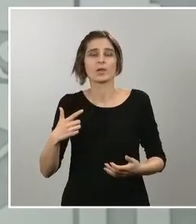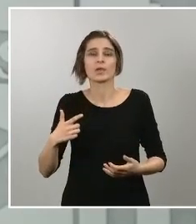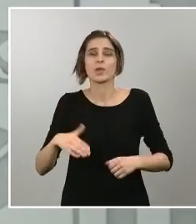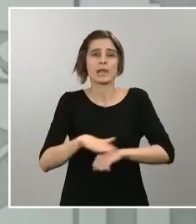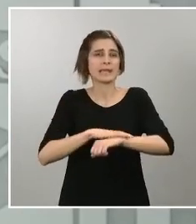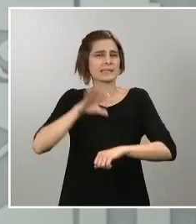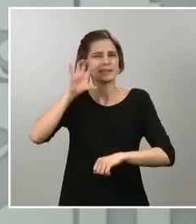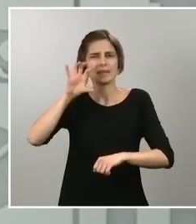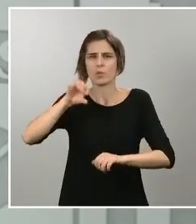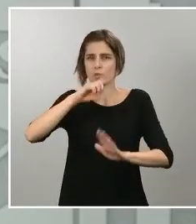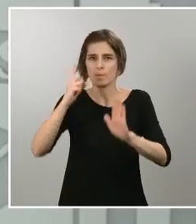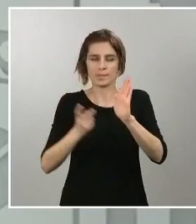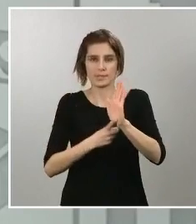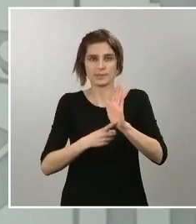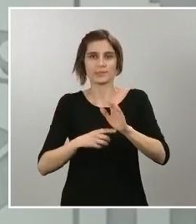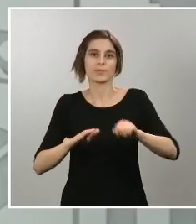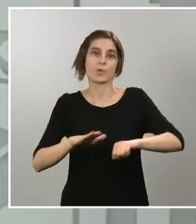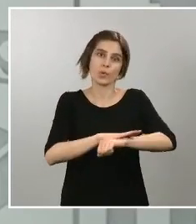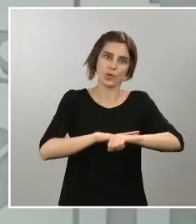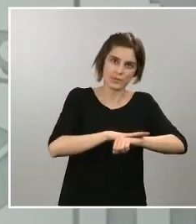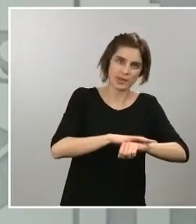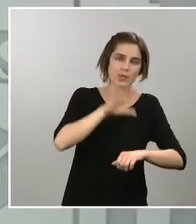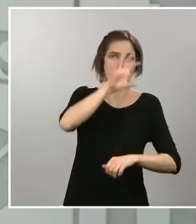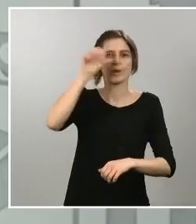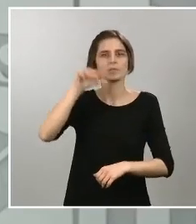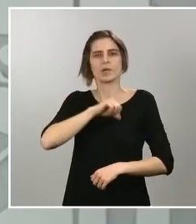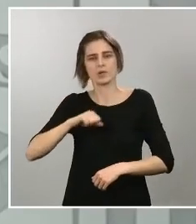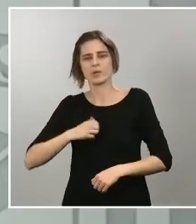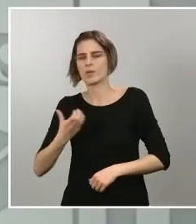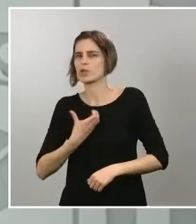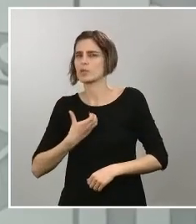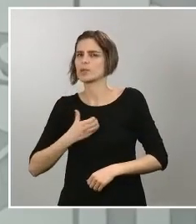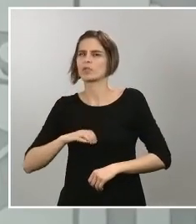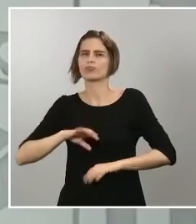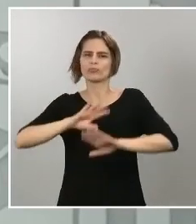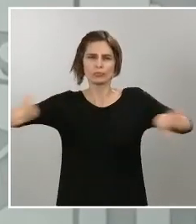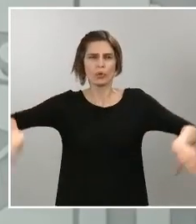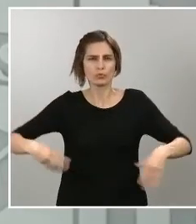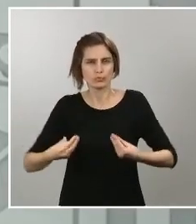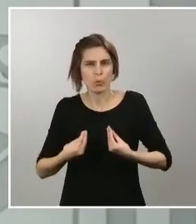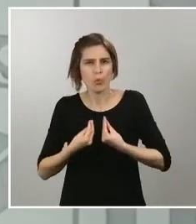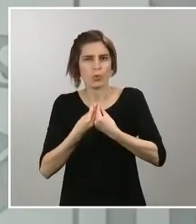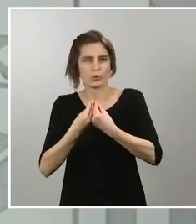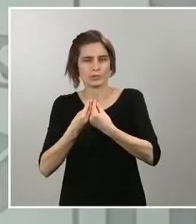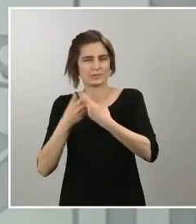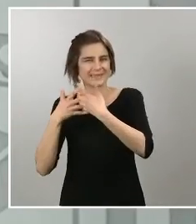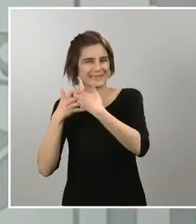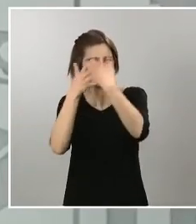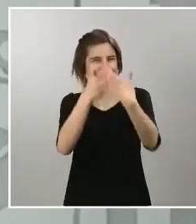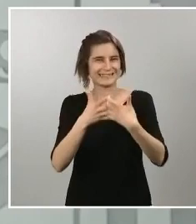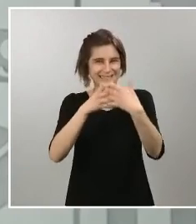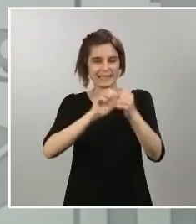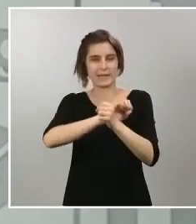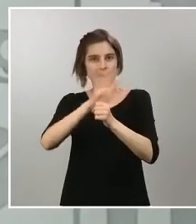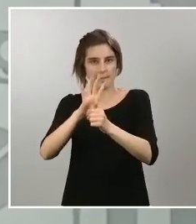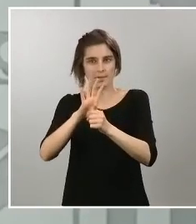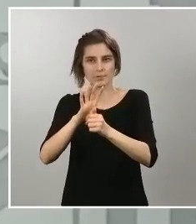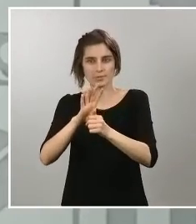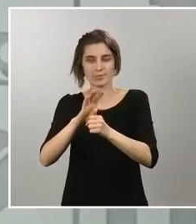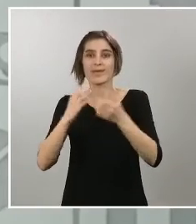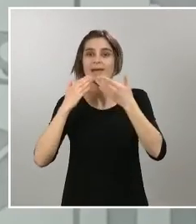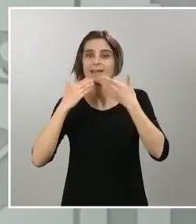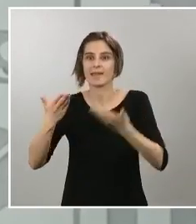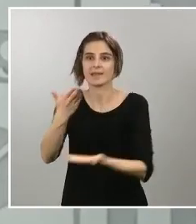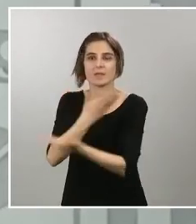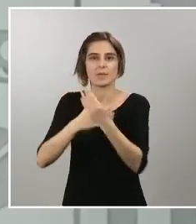estamos todos a una para combatir este virus contando con todos los ciudadanos con los agentes sociales con las